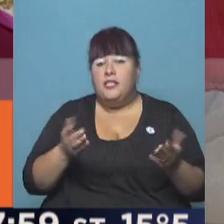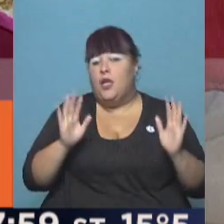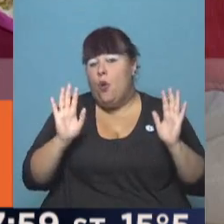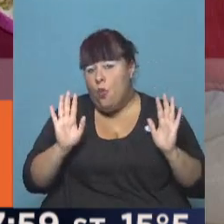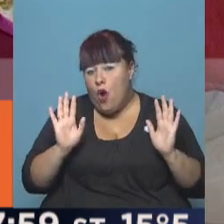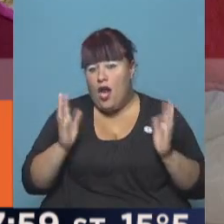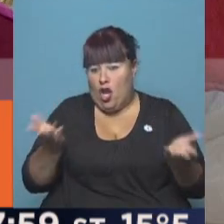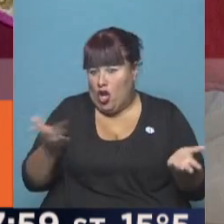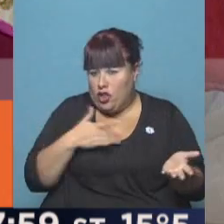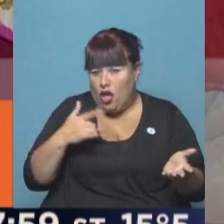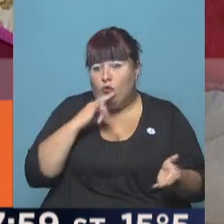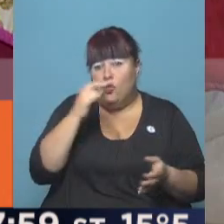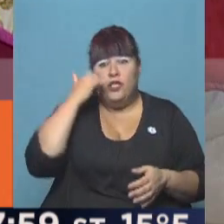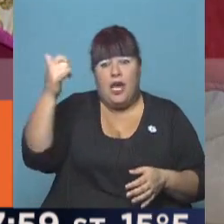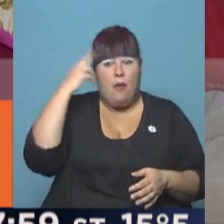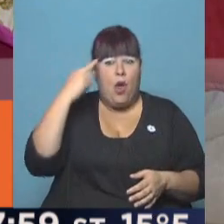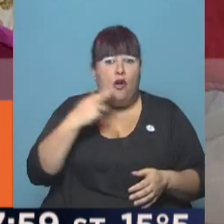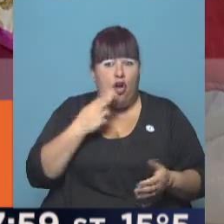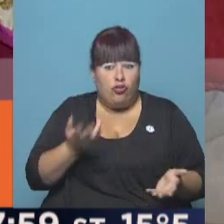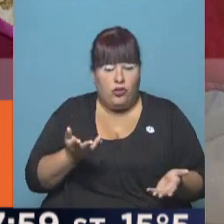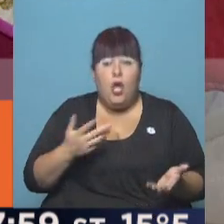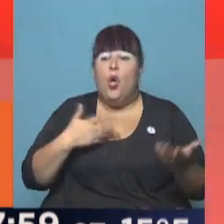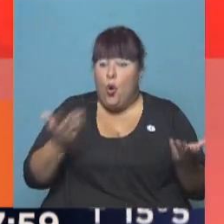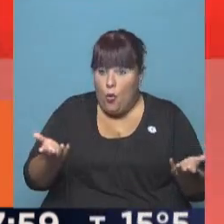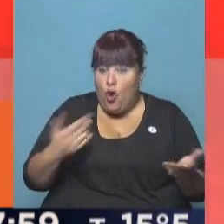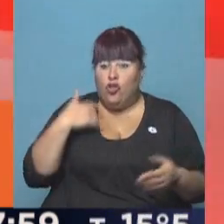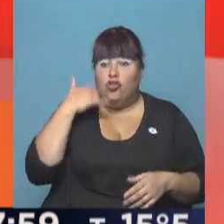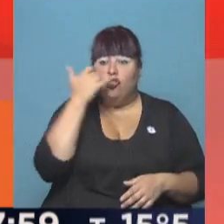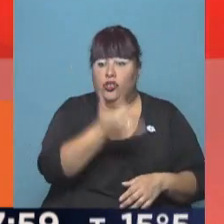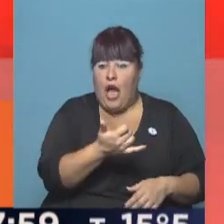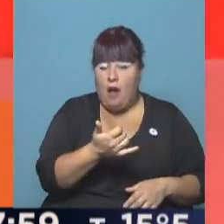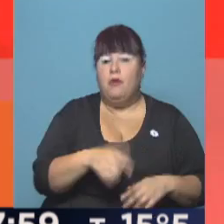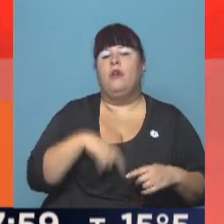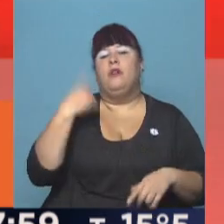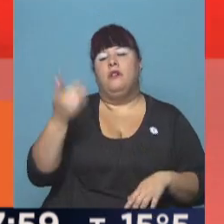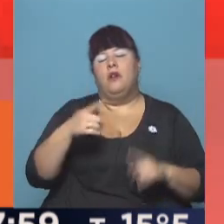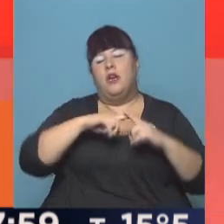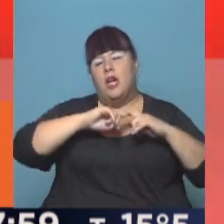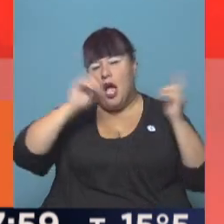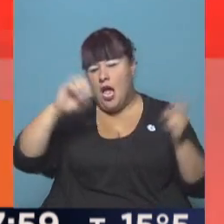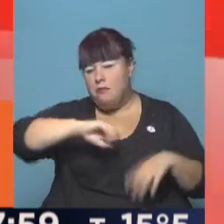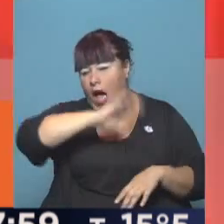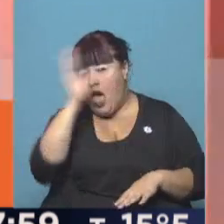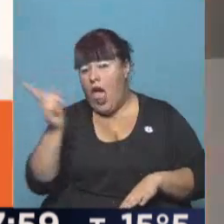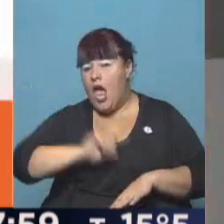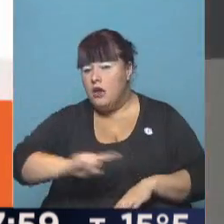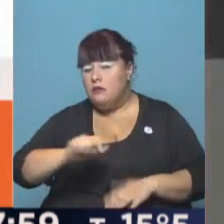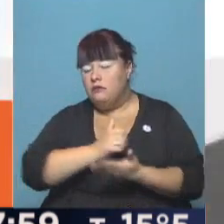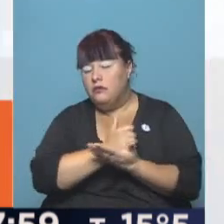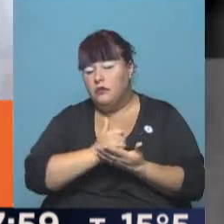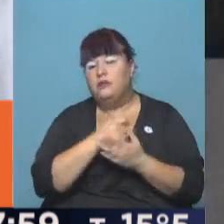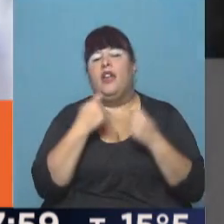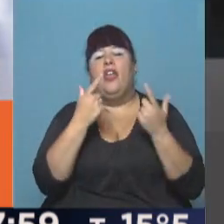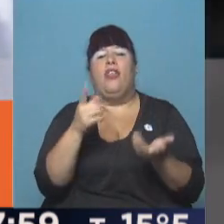bueno, señora, tendrá que llamar al 911. Le digo, bueno, entonces lo llamo. Luego de una larga noche de espera, les